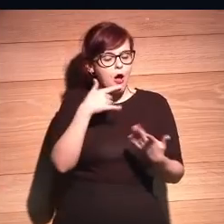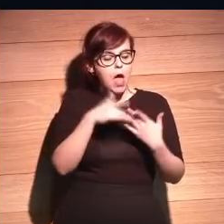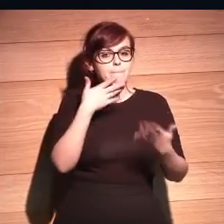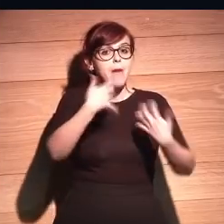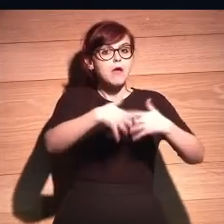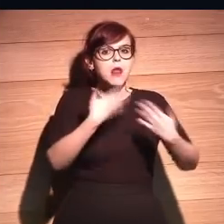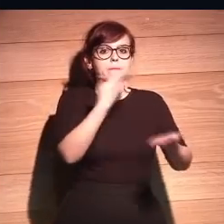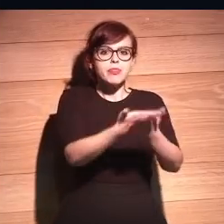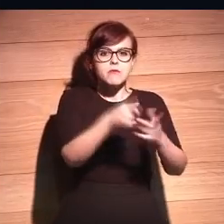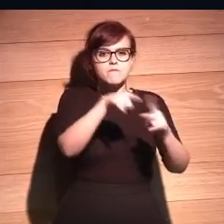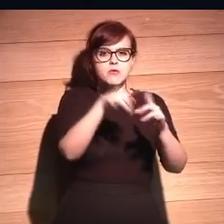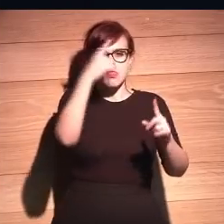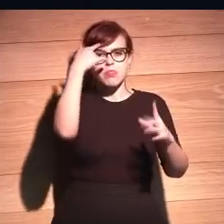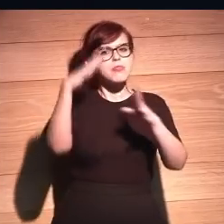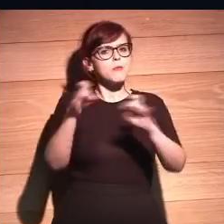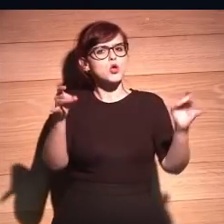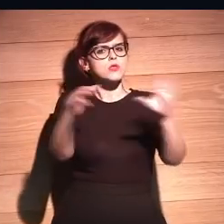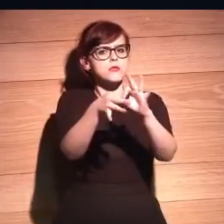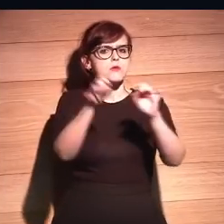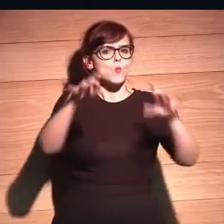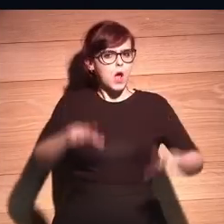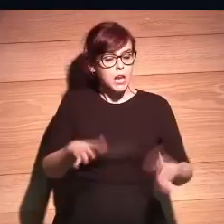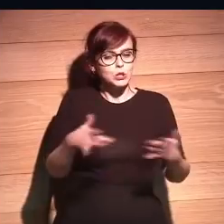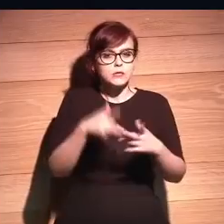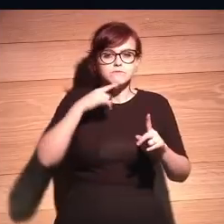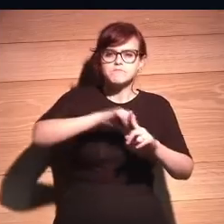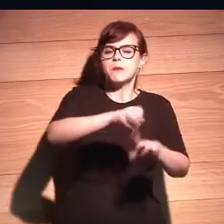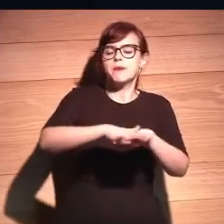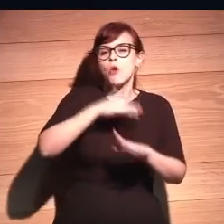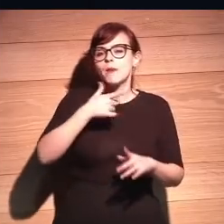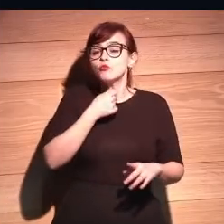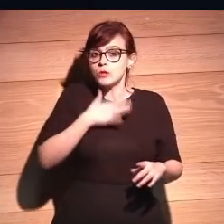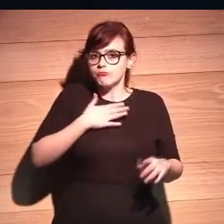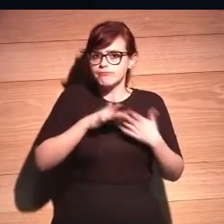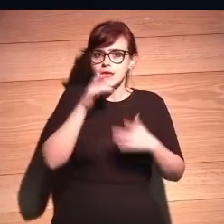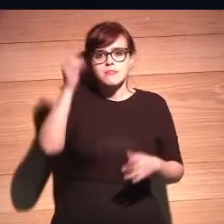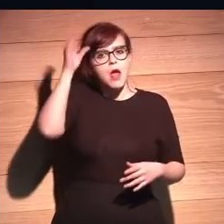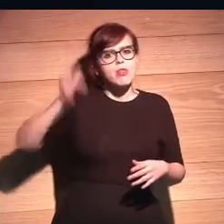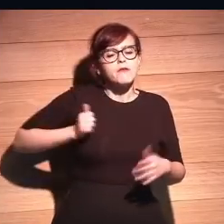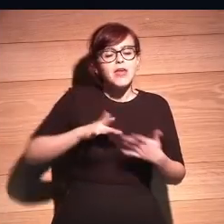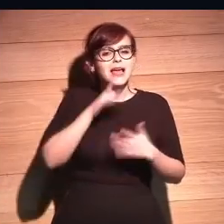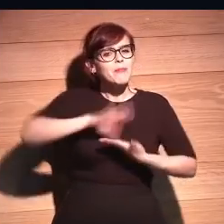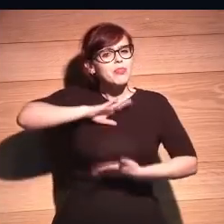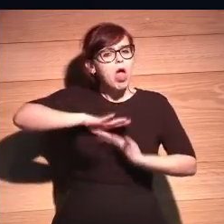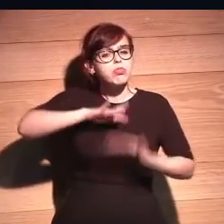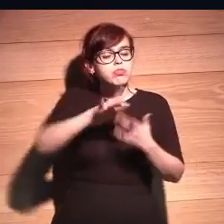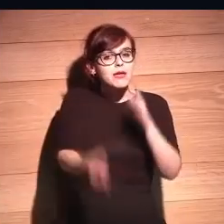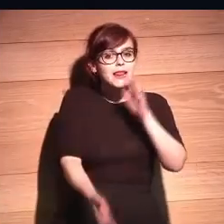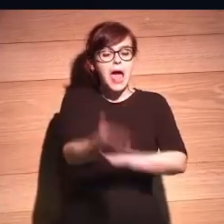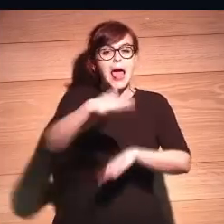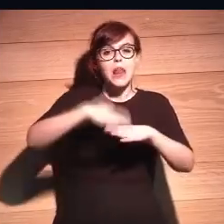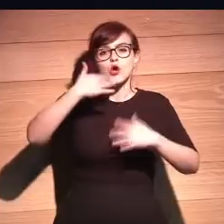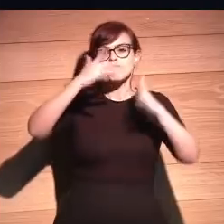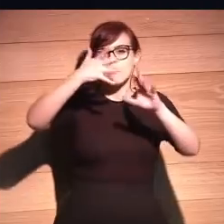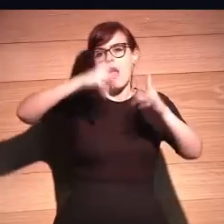Pero a mí me gusta apretar un poquito más y llamar inteligencia artificial a la capacidad de crear esos